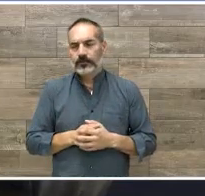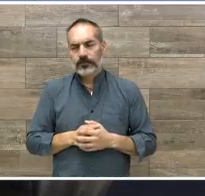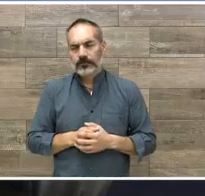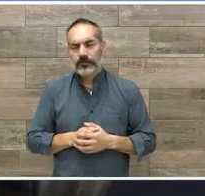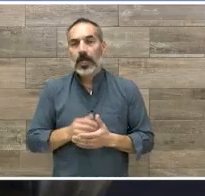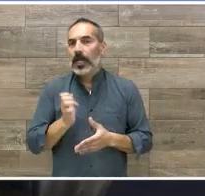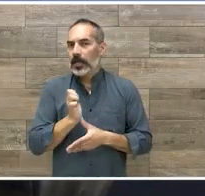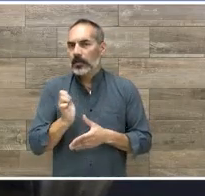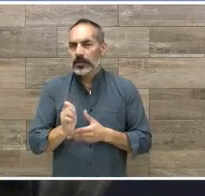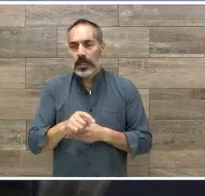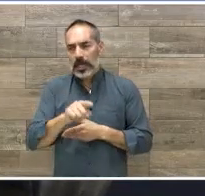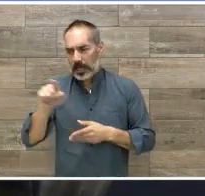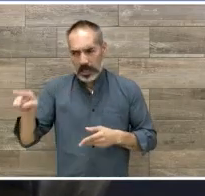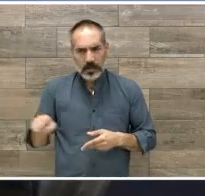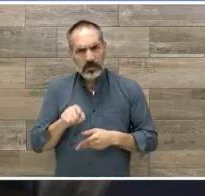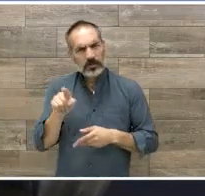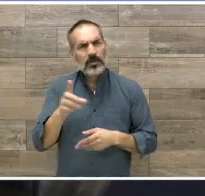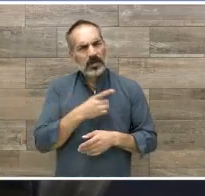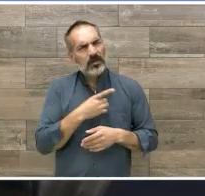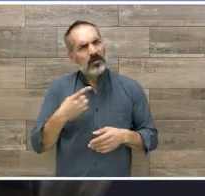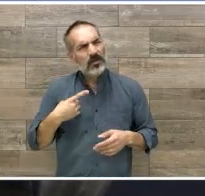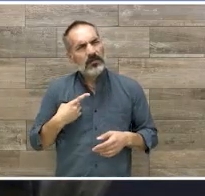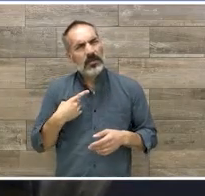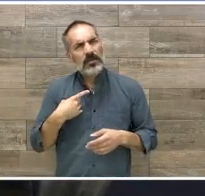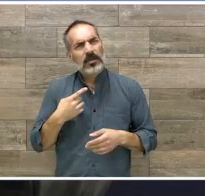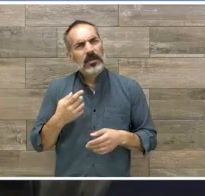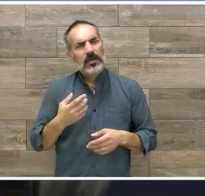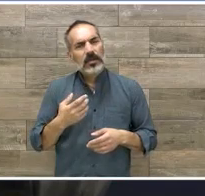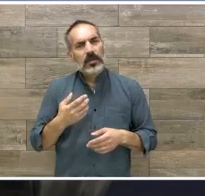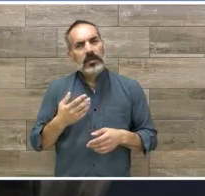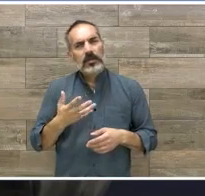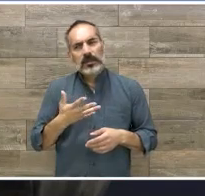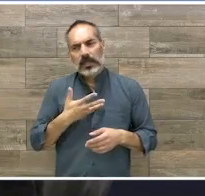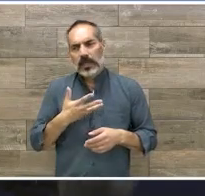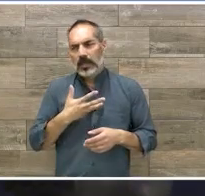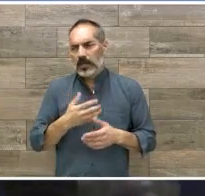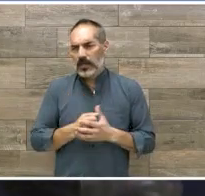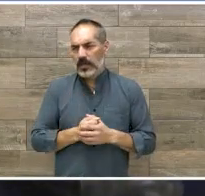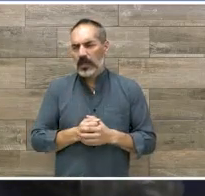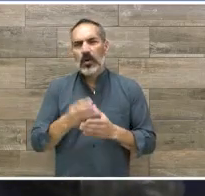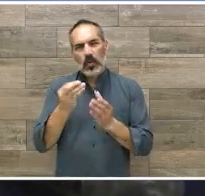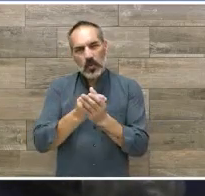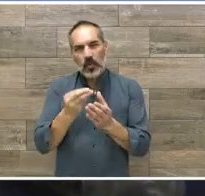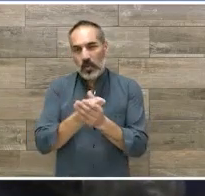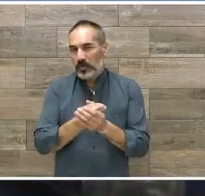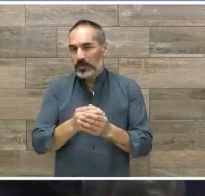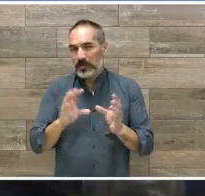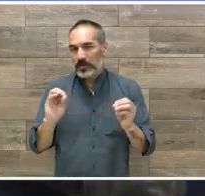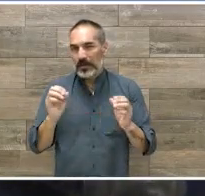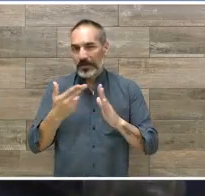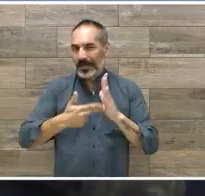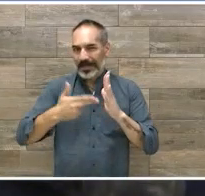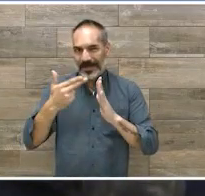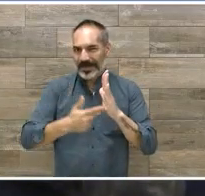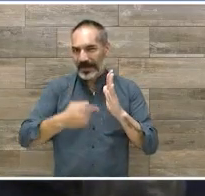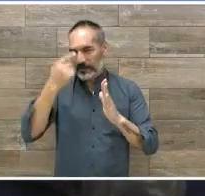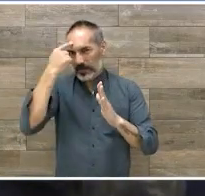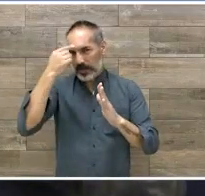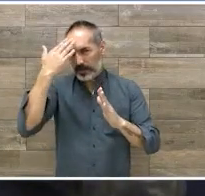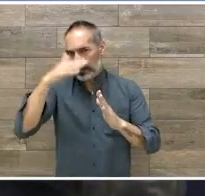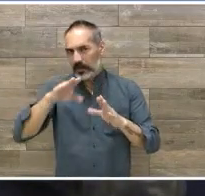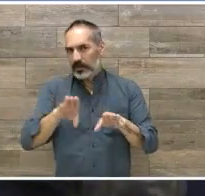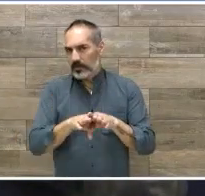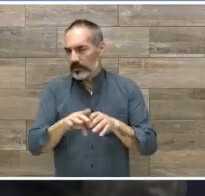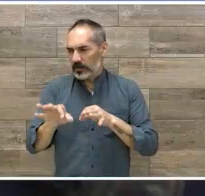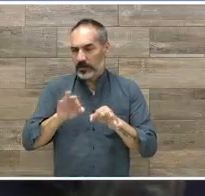deben de tener por lo menos una asesoría o una pues sí una asesoría o un apoyo de algún